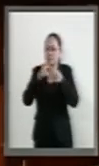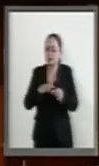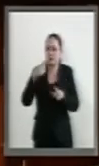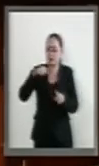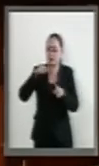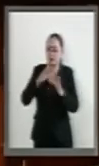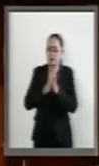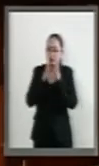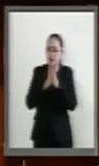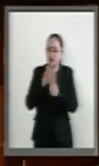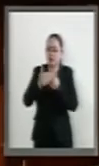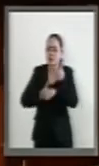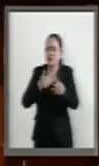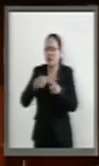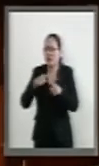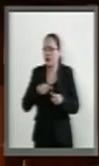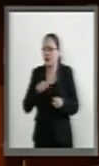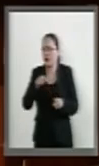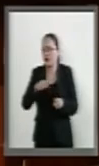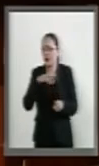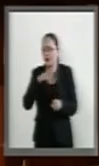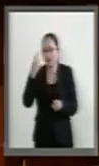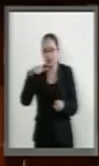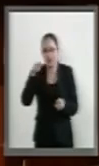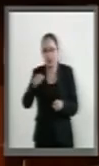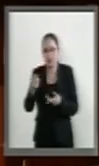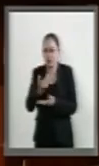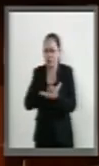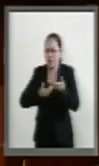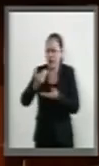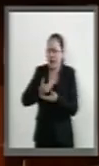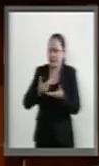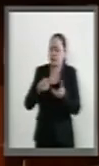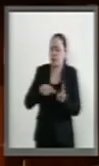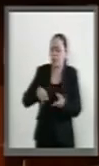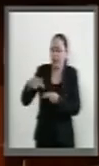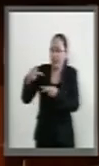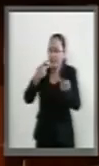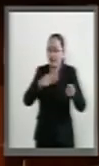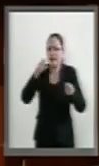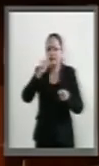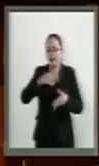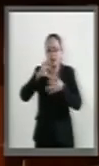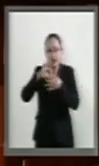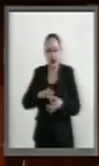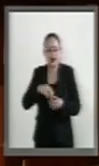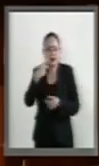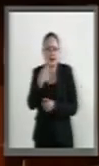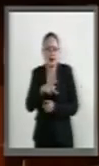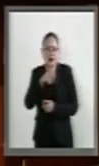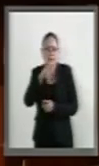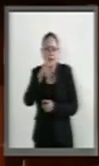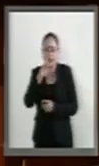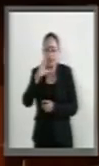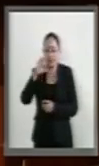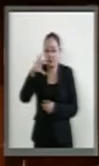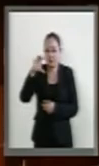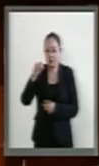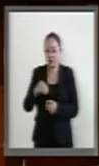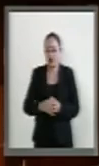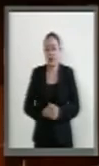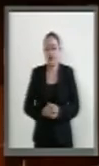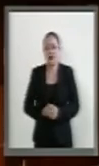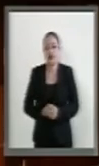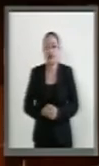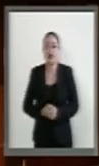los flujos de comercio y de producción de la Alianza del Pacífico. Pero